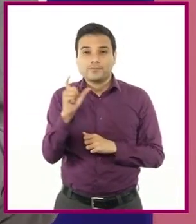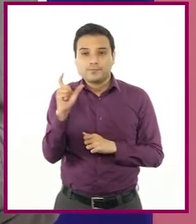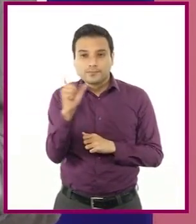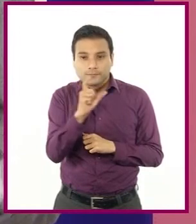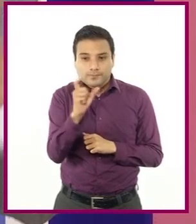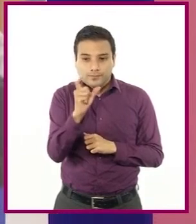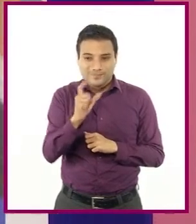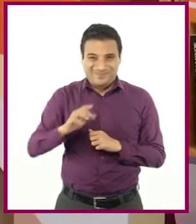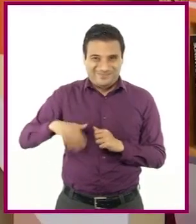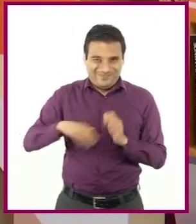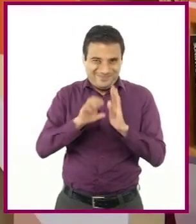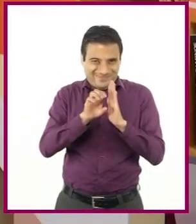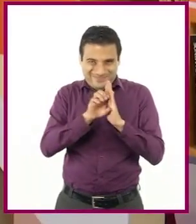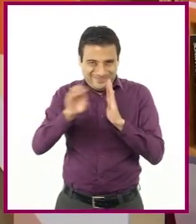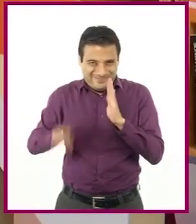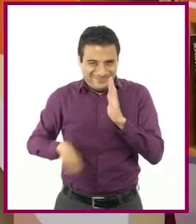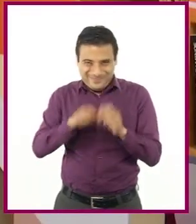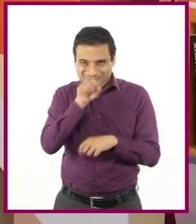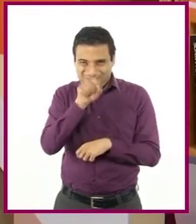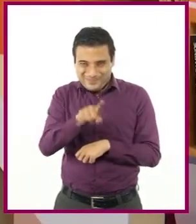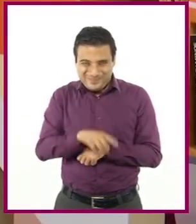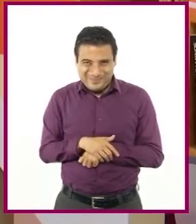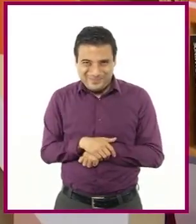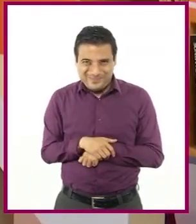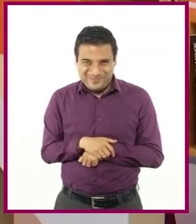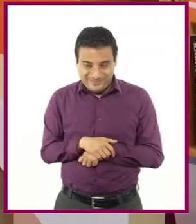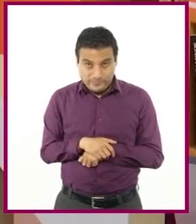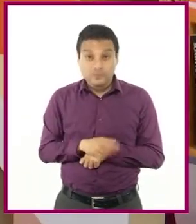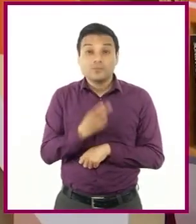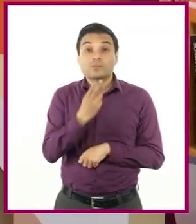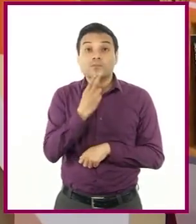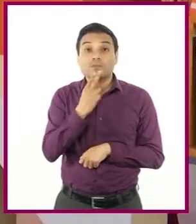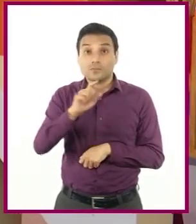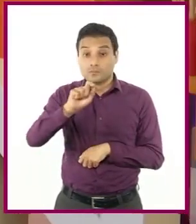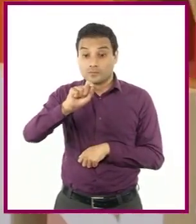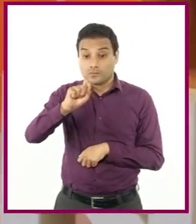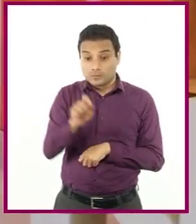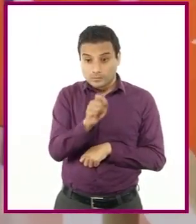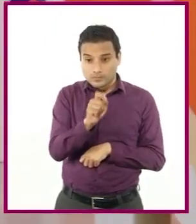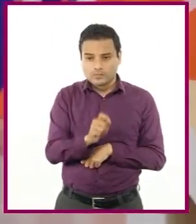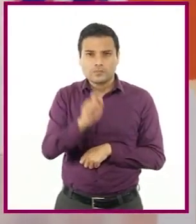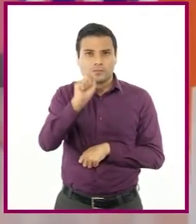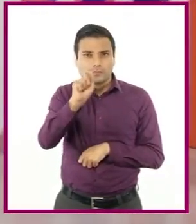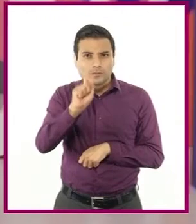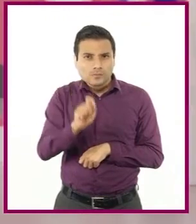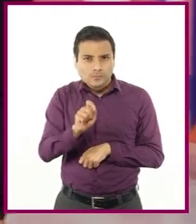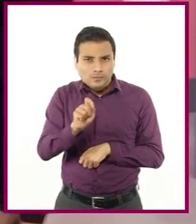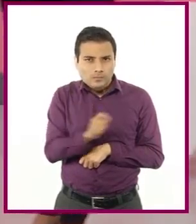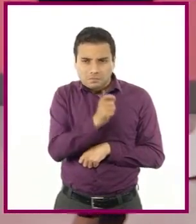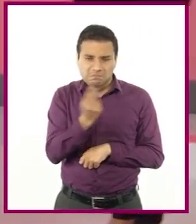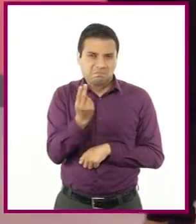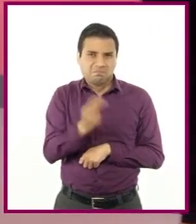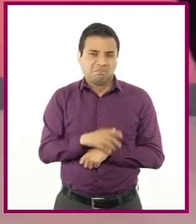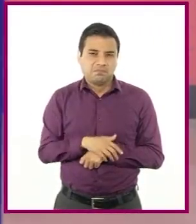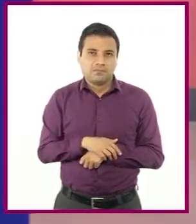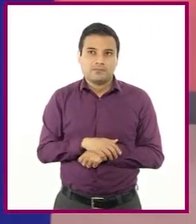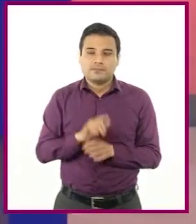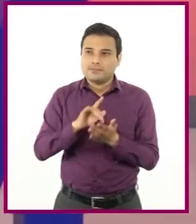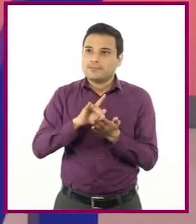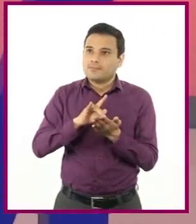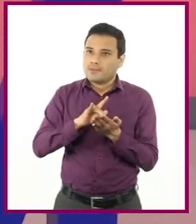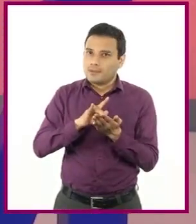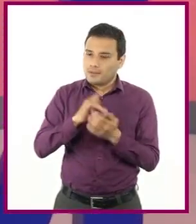ocurre en nuestro ejemplo, no se necesita usar ni coma, ni punto y coma entre los elementos. Uy, gracias,